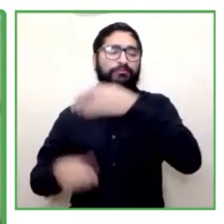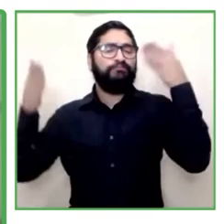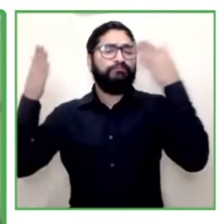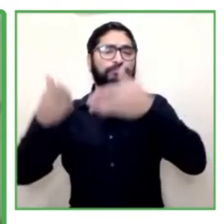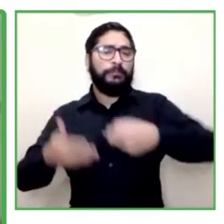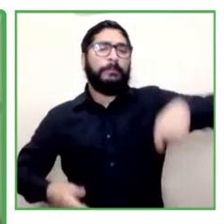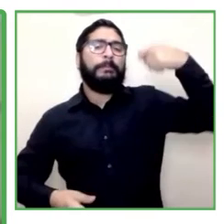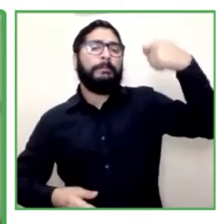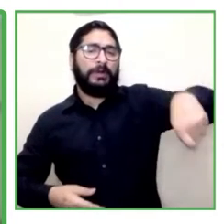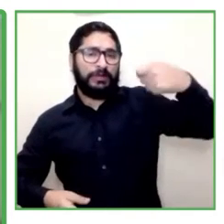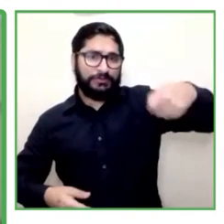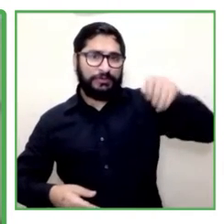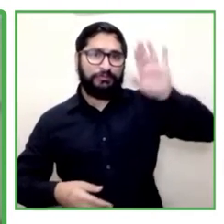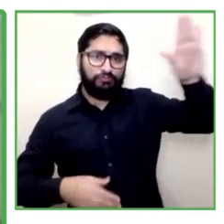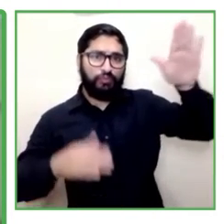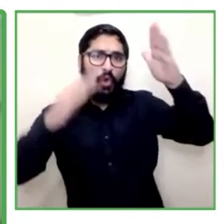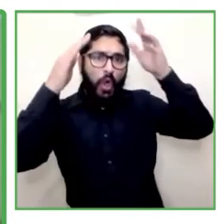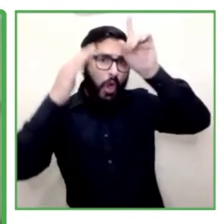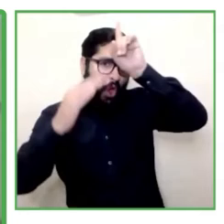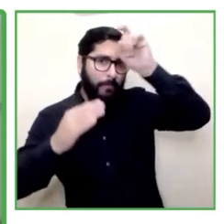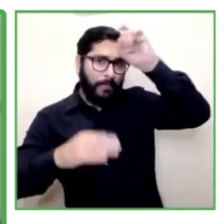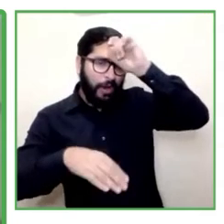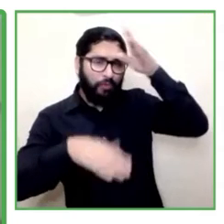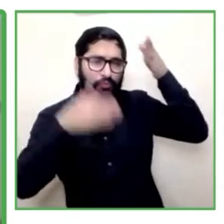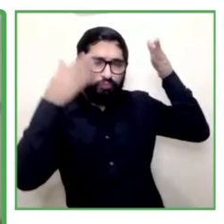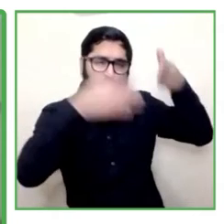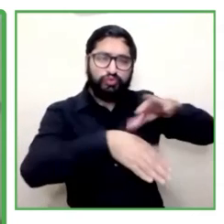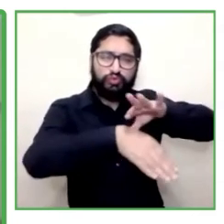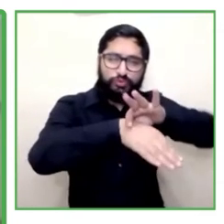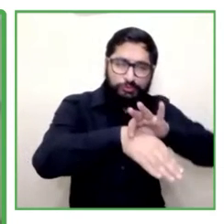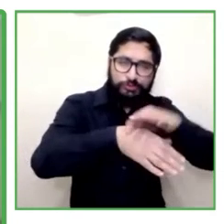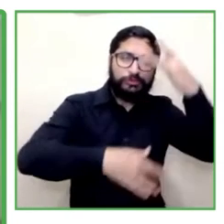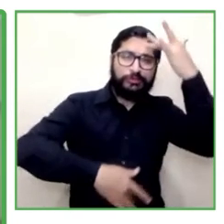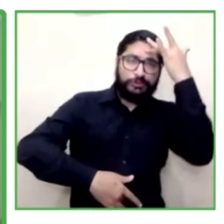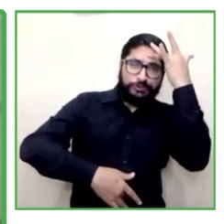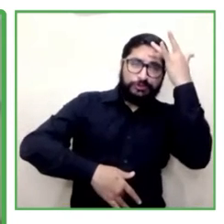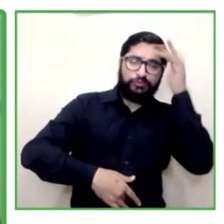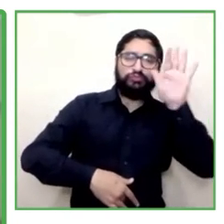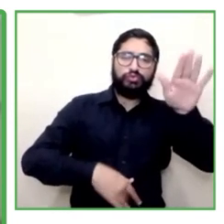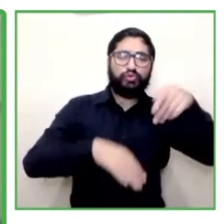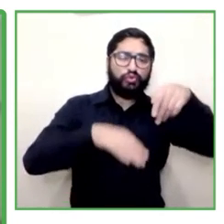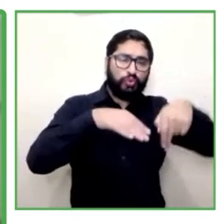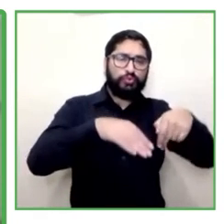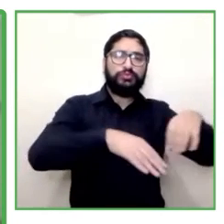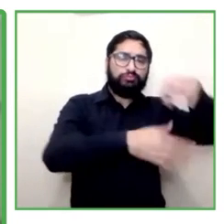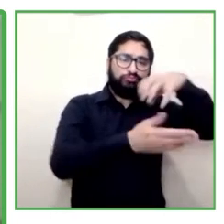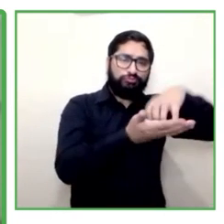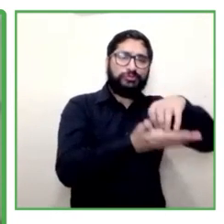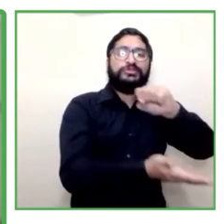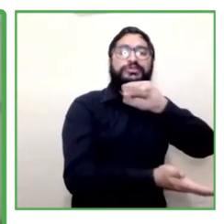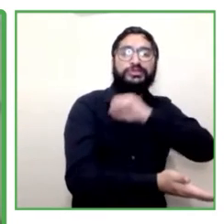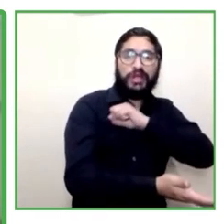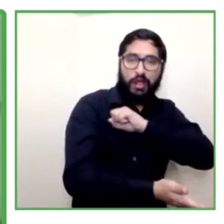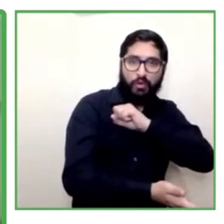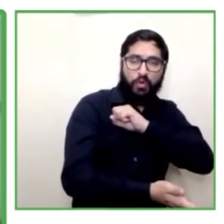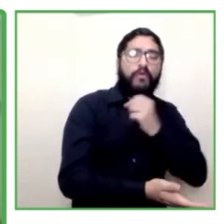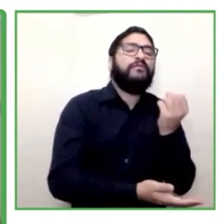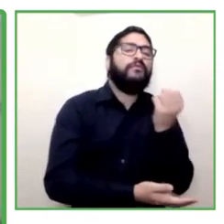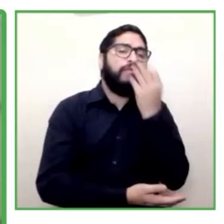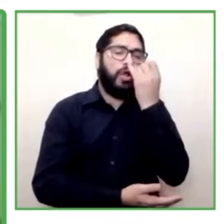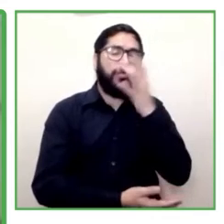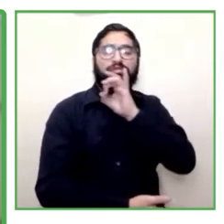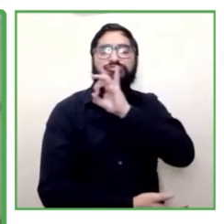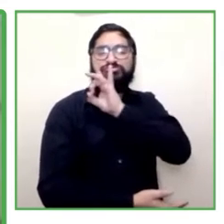Alcino, del área sur de la comuna de la Florida de la región metropolitana de Santiago de Chile. Muy